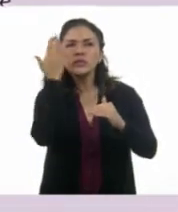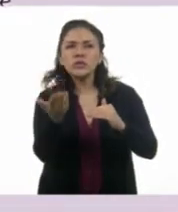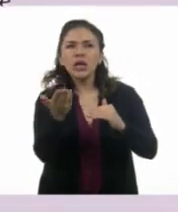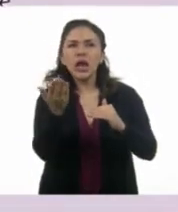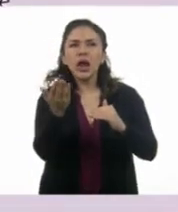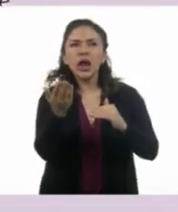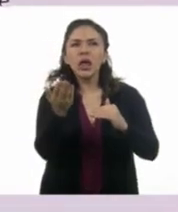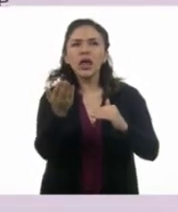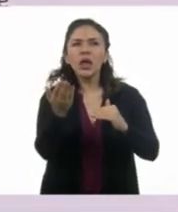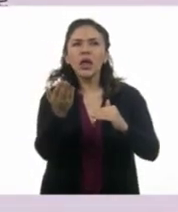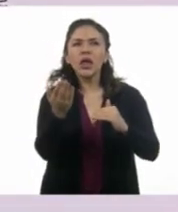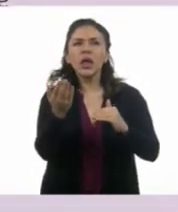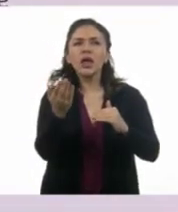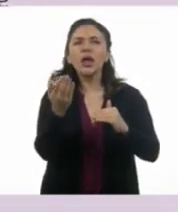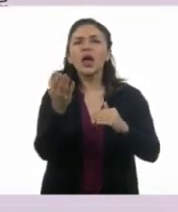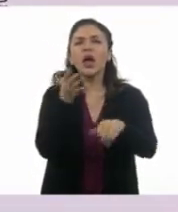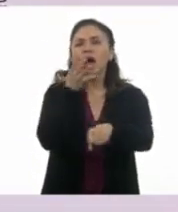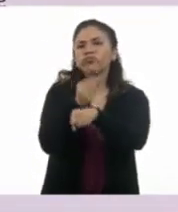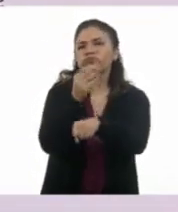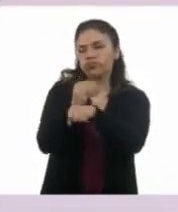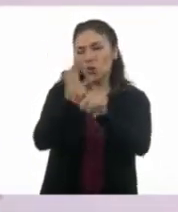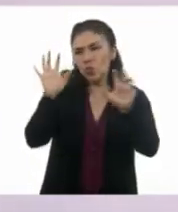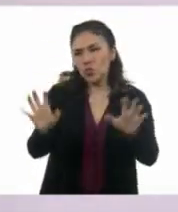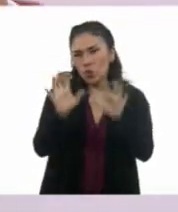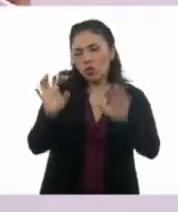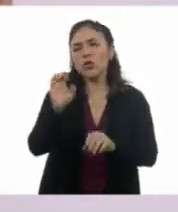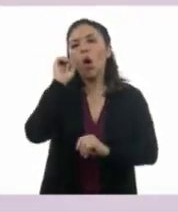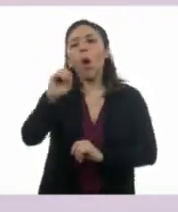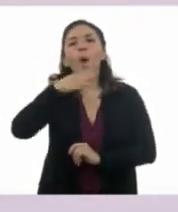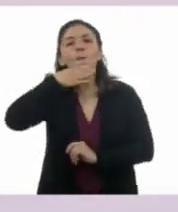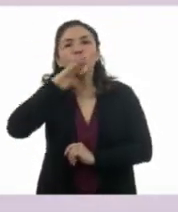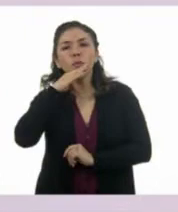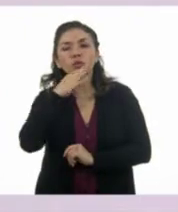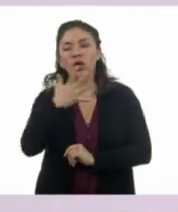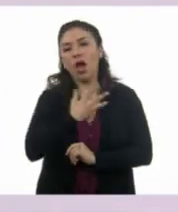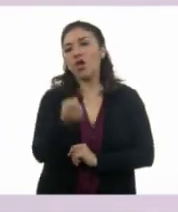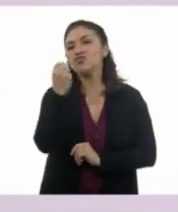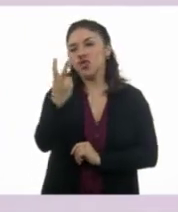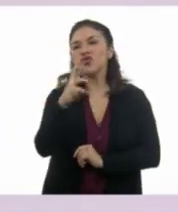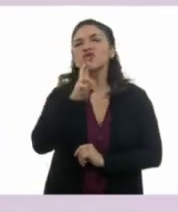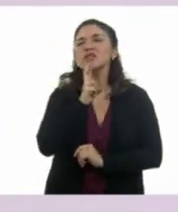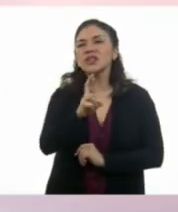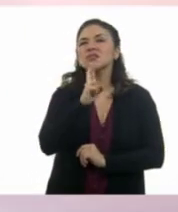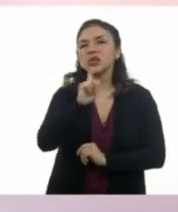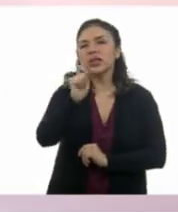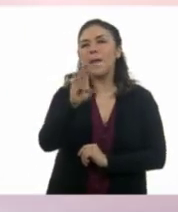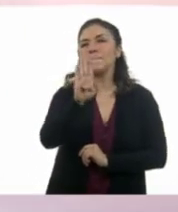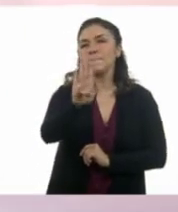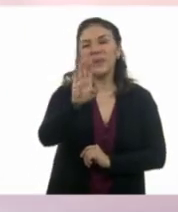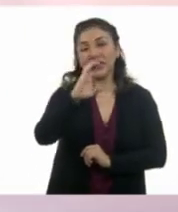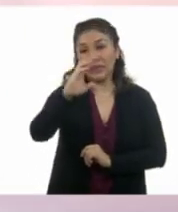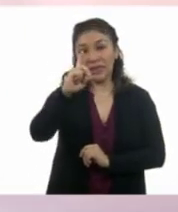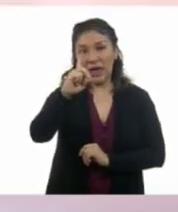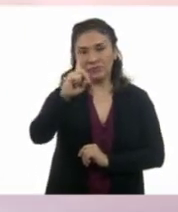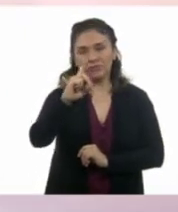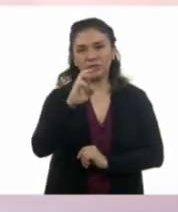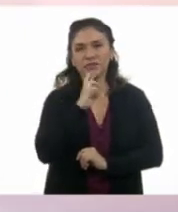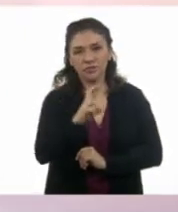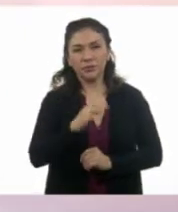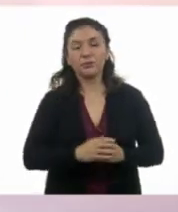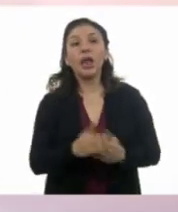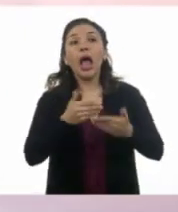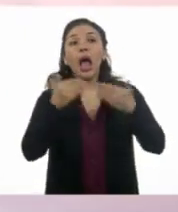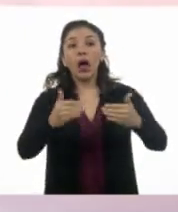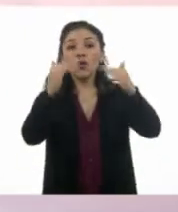mantenimiento de mi computadora y por solo. Entonces, tenemos dos respuestas ahí. dos. Ok. Ahora,